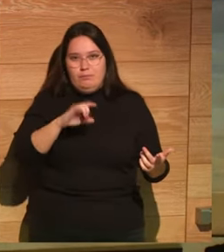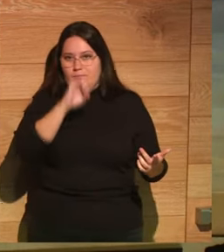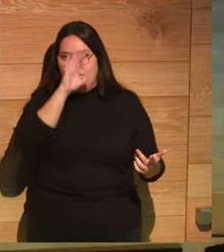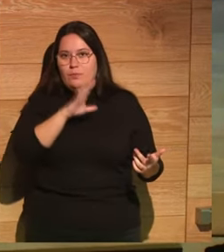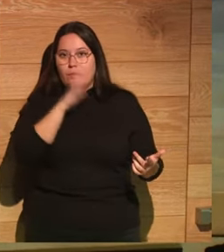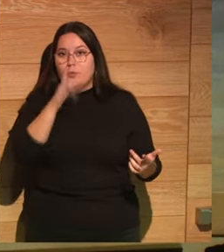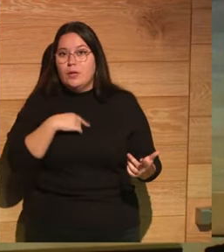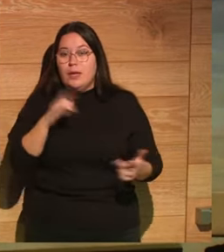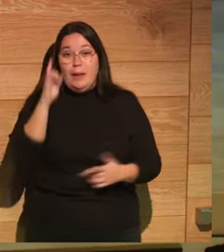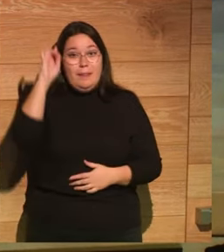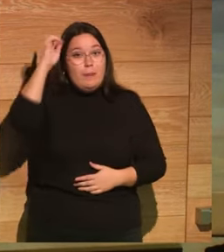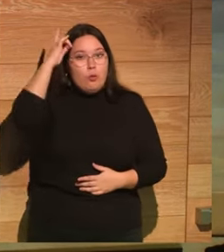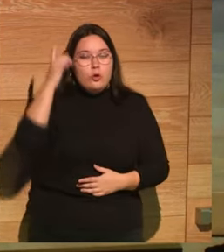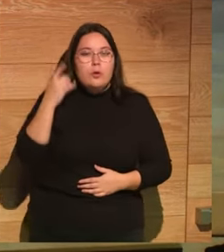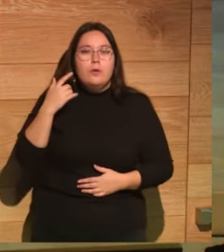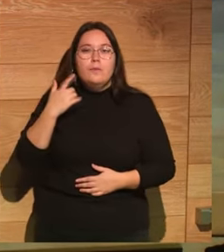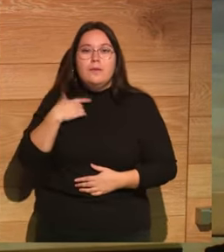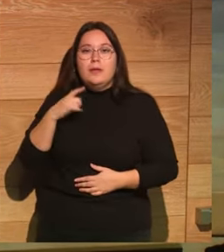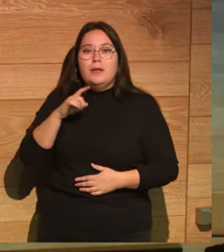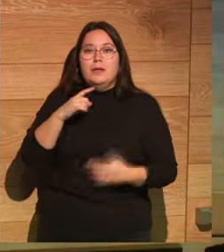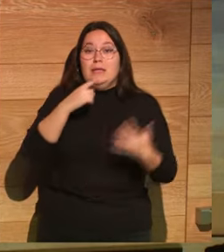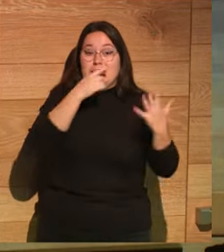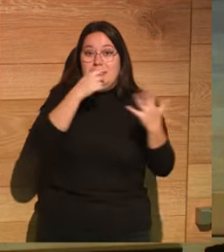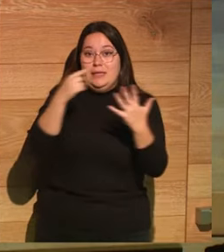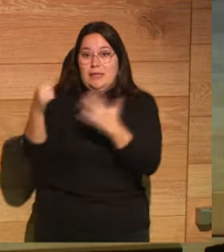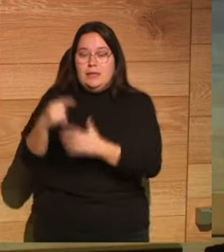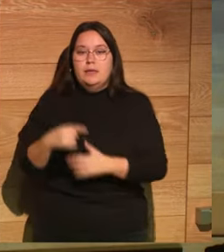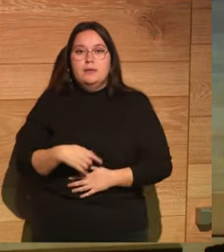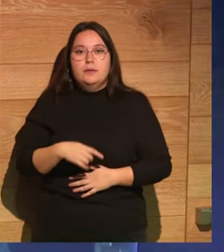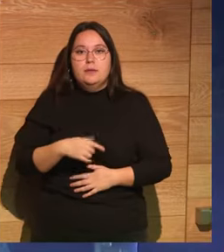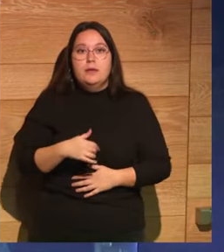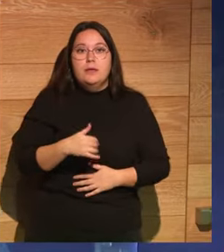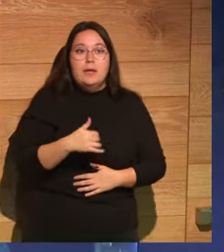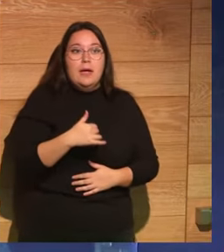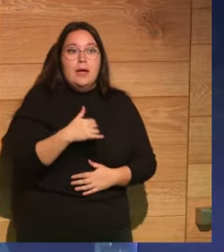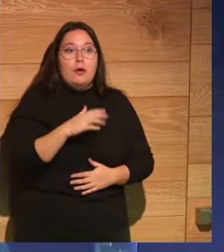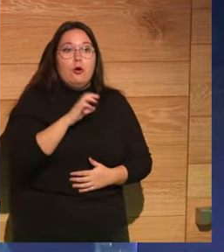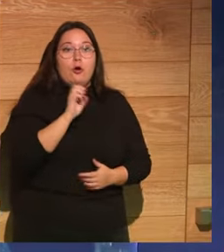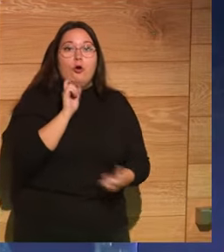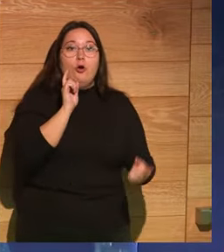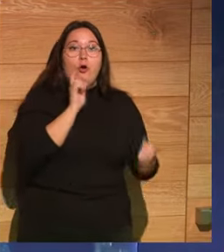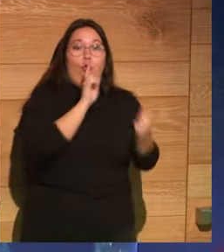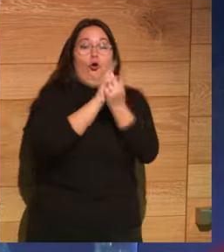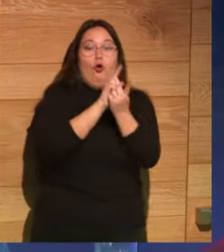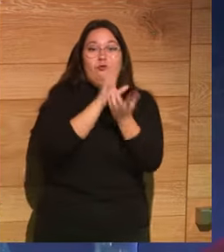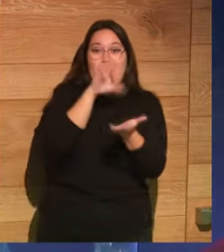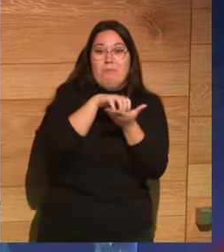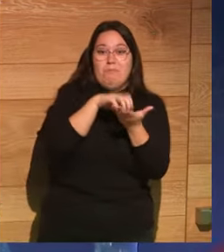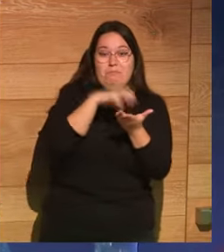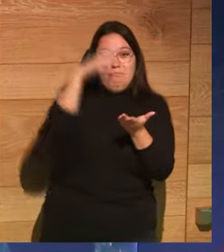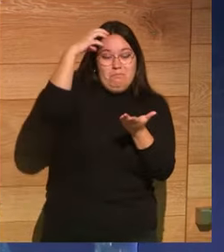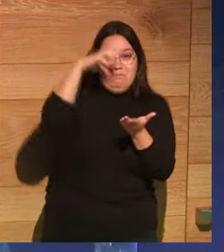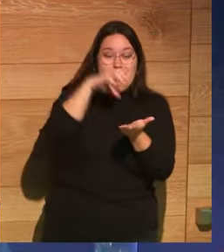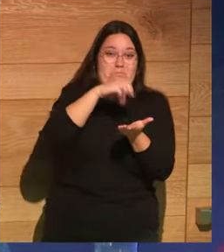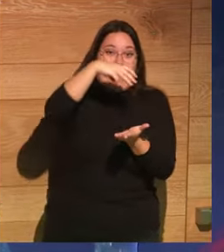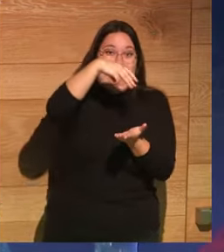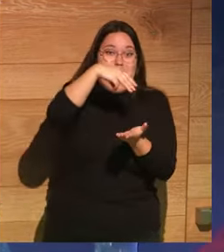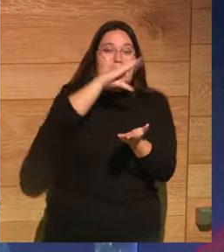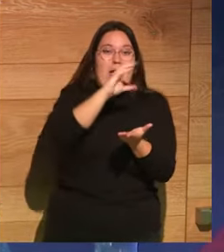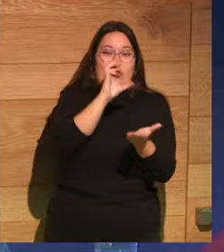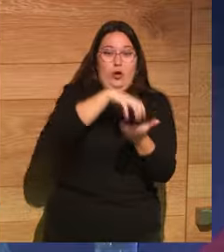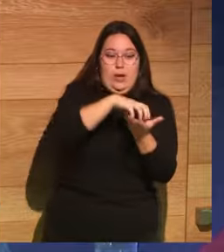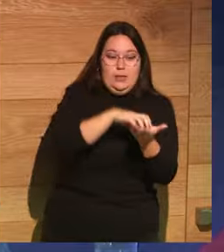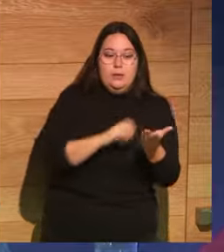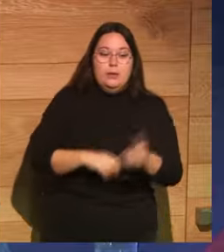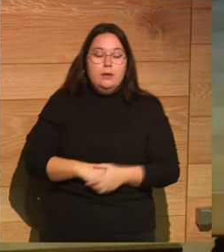es como El demonio 666 acaba casi con McDonald's que es una cosa tremenda que sucedió en